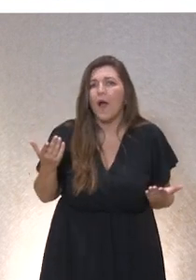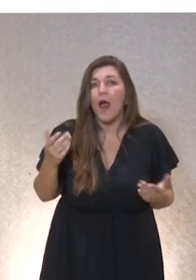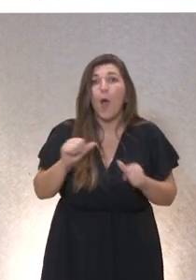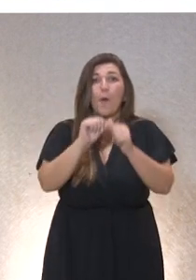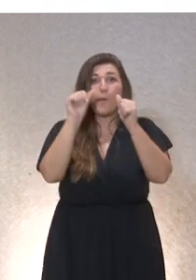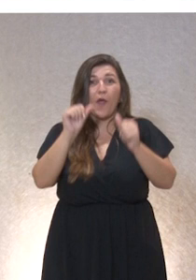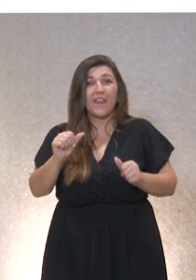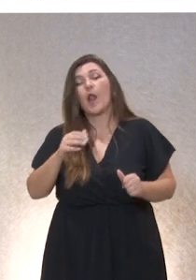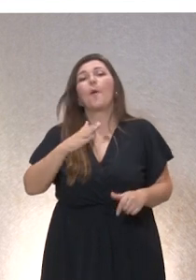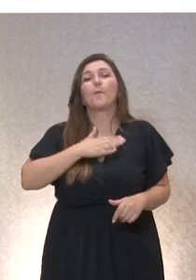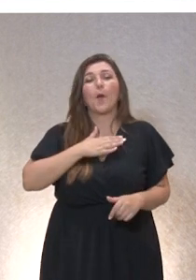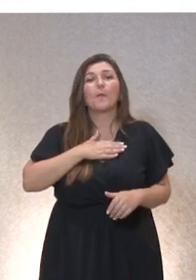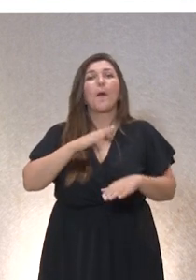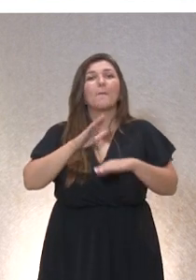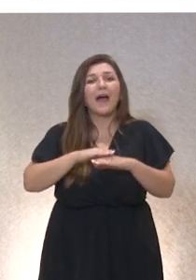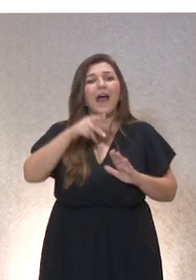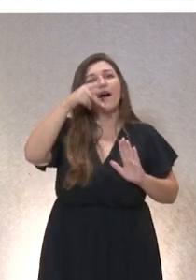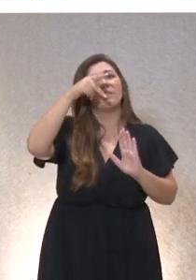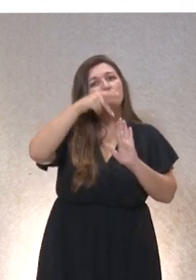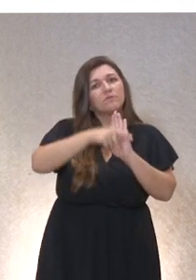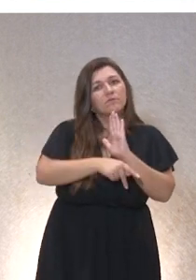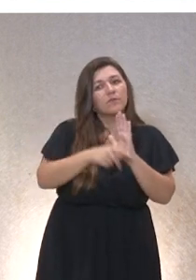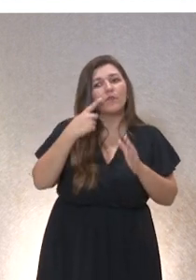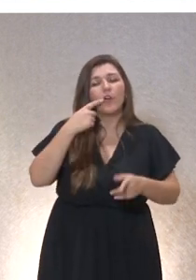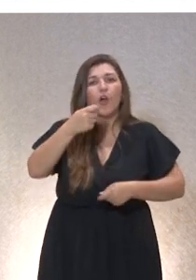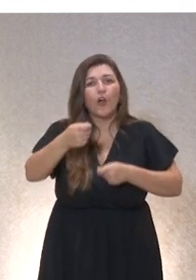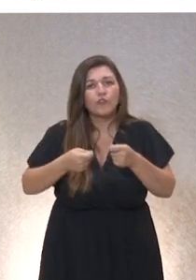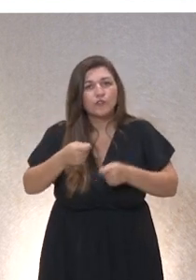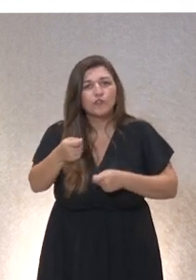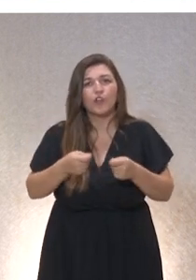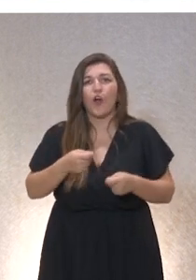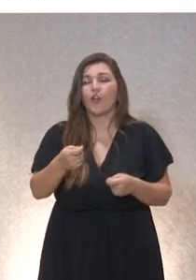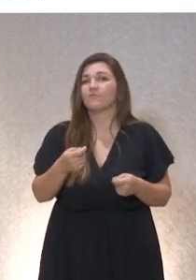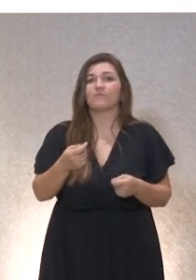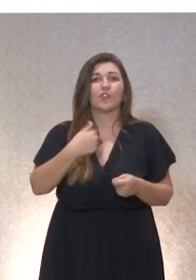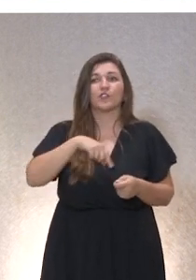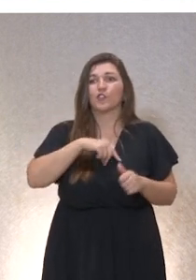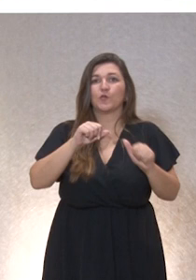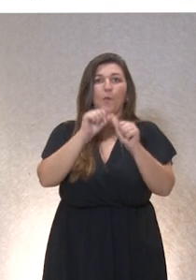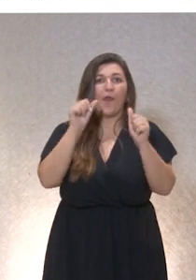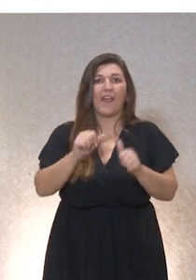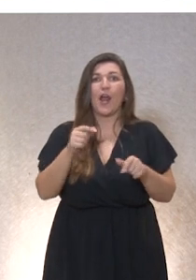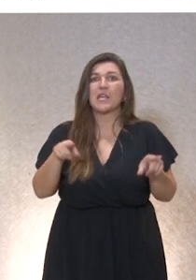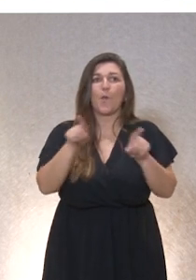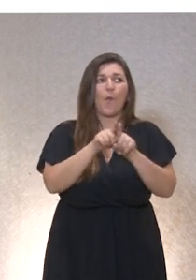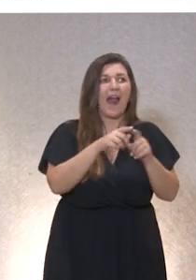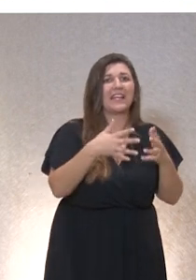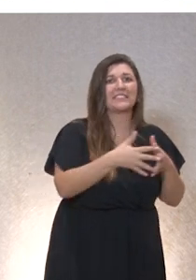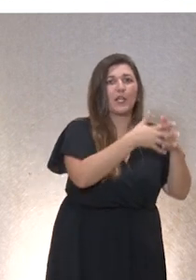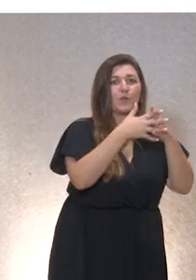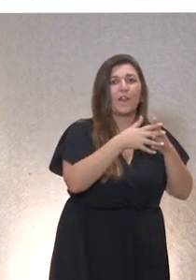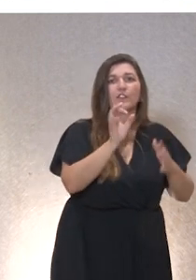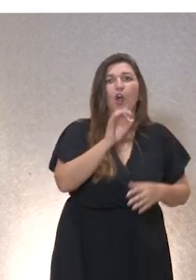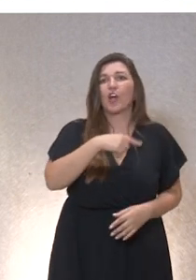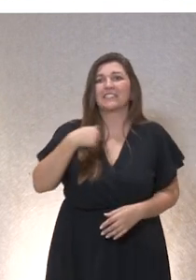modelo propio para regular la inteligencia artificial y nos damos cuenta de que nuestro modelo no es el de Estados Unidos, no es el chino,